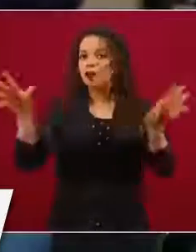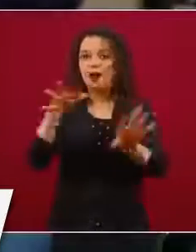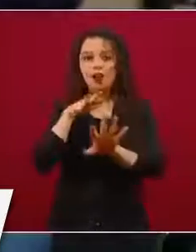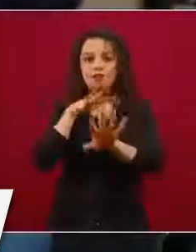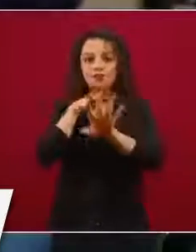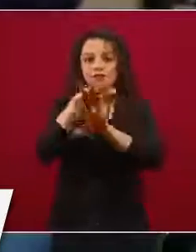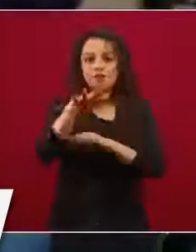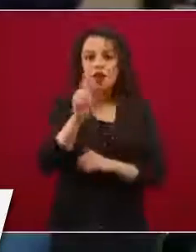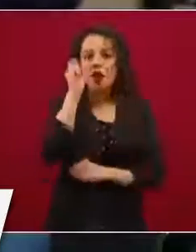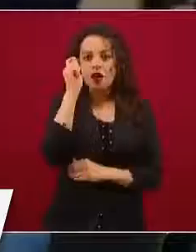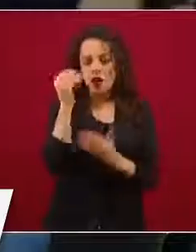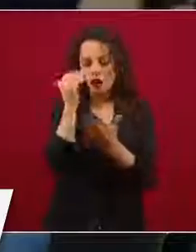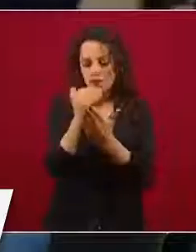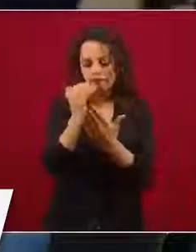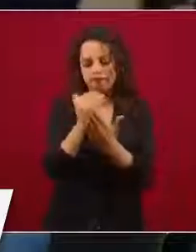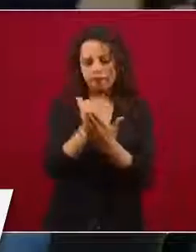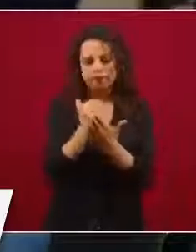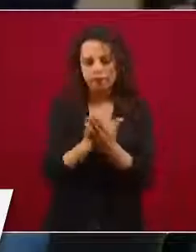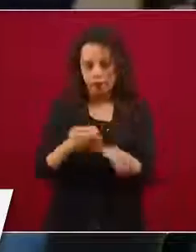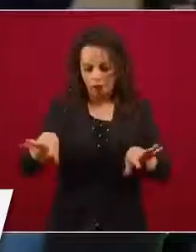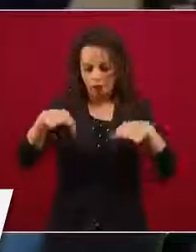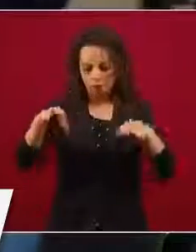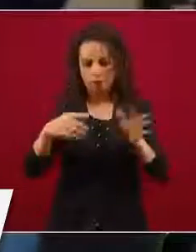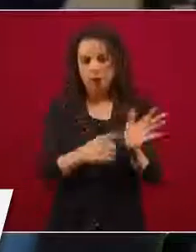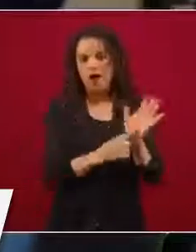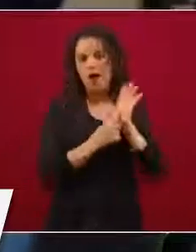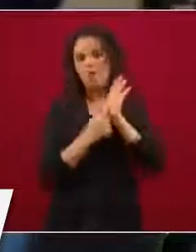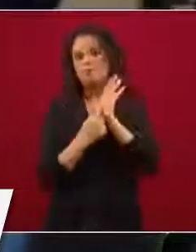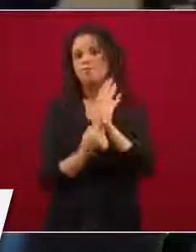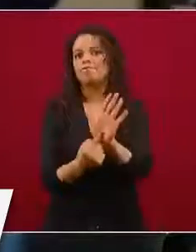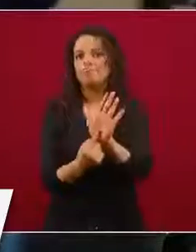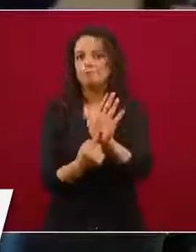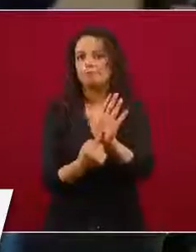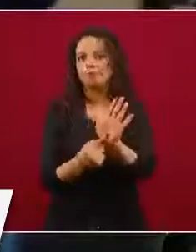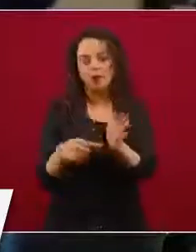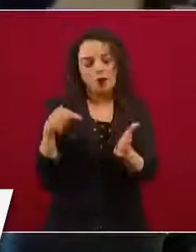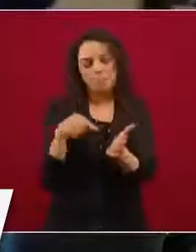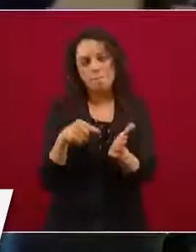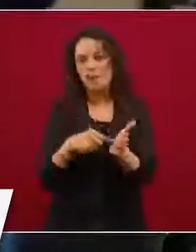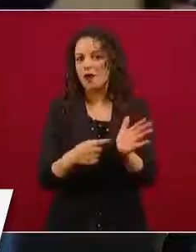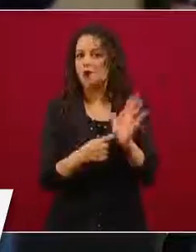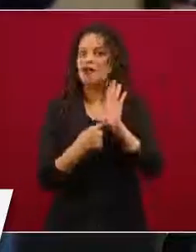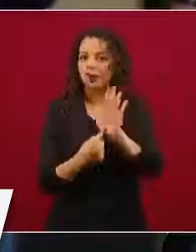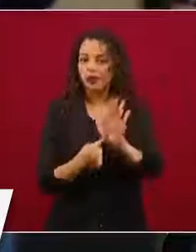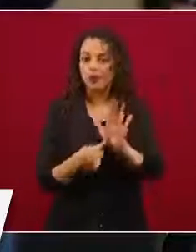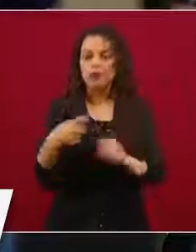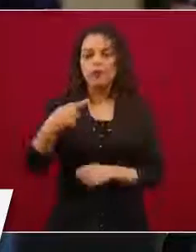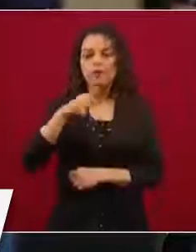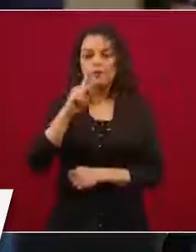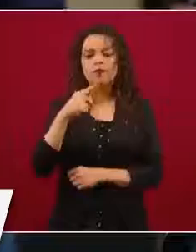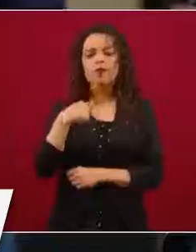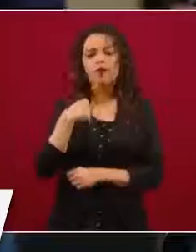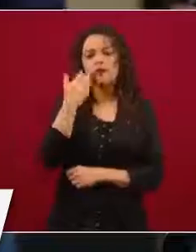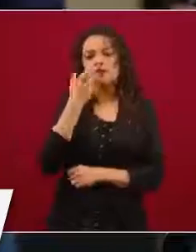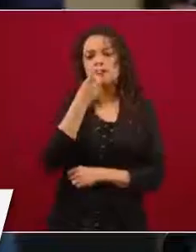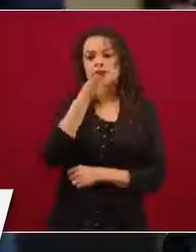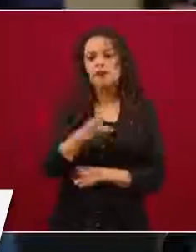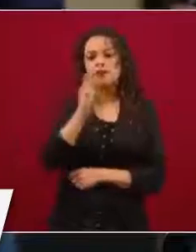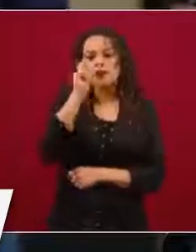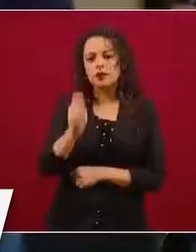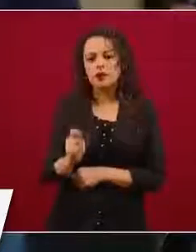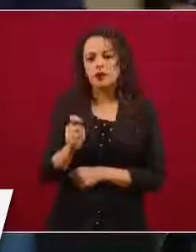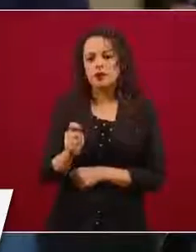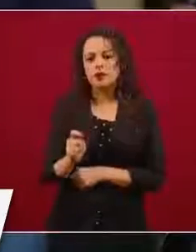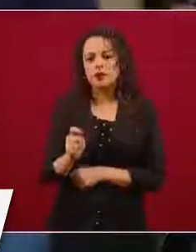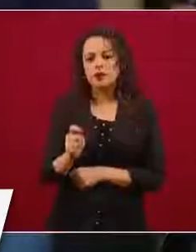aquí lo que observo y le quiero preguntar es este tema de un ataque constante al Instituto Nacional de